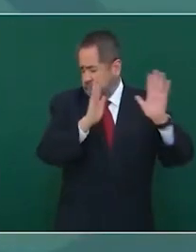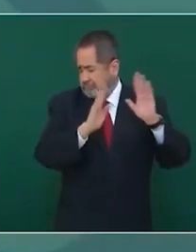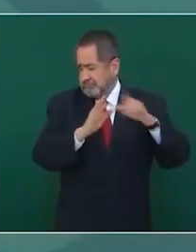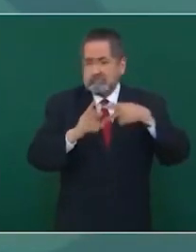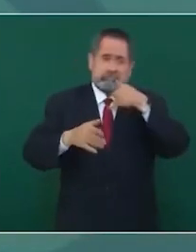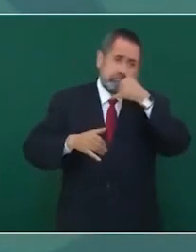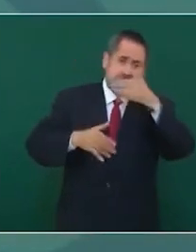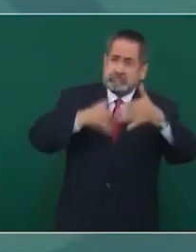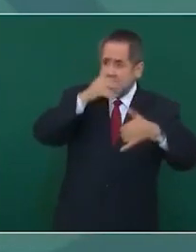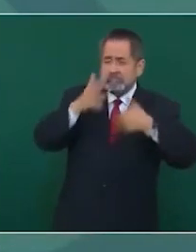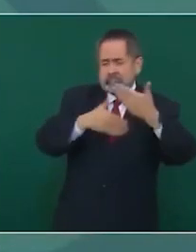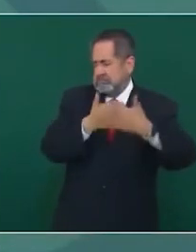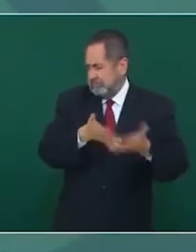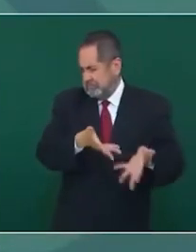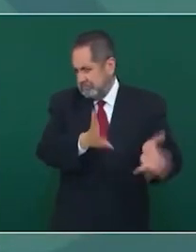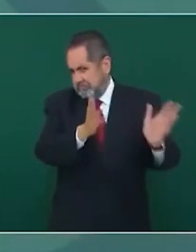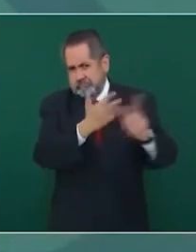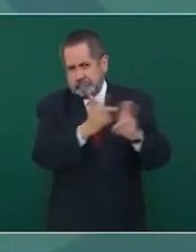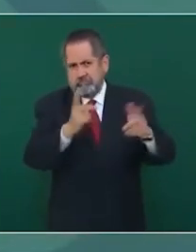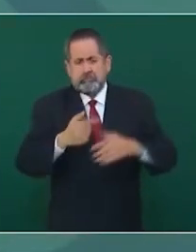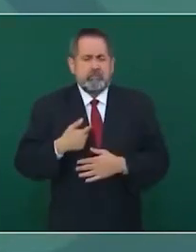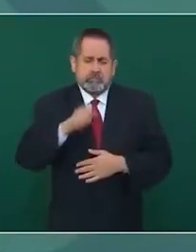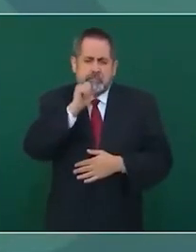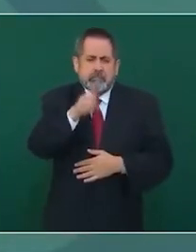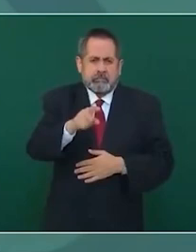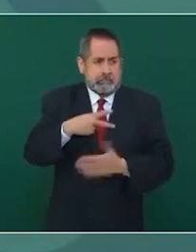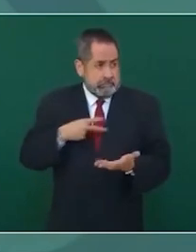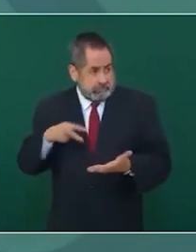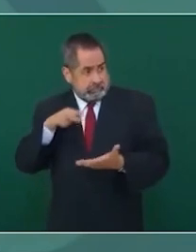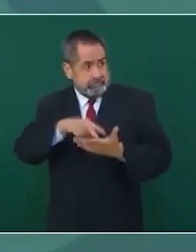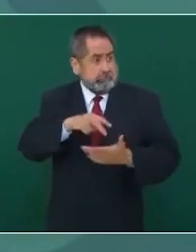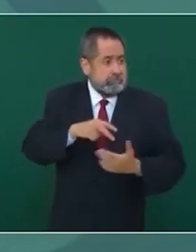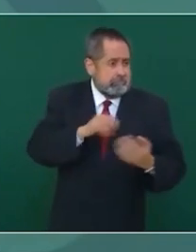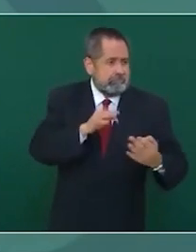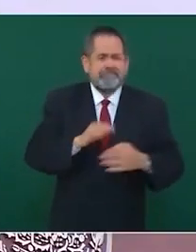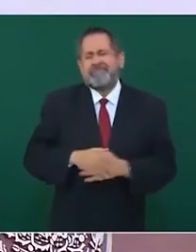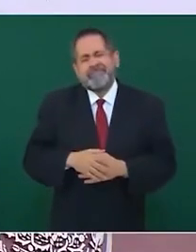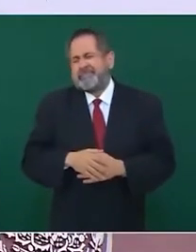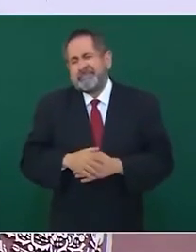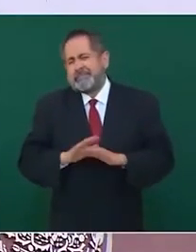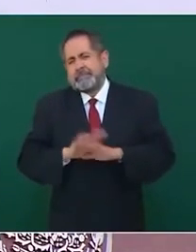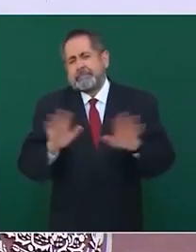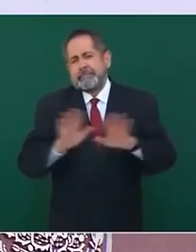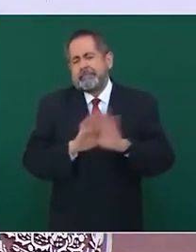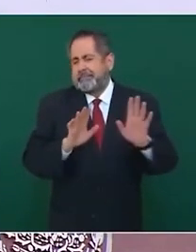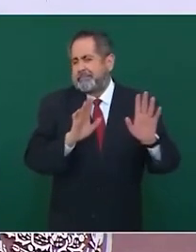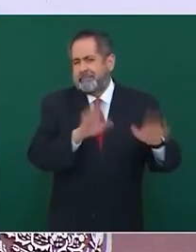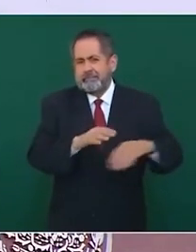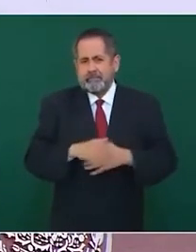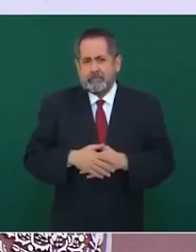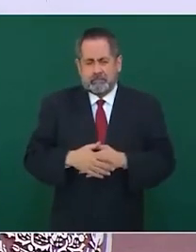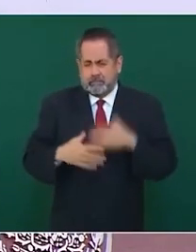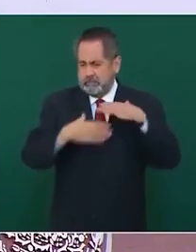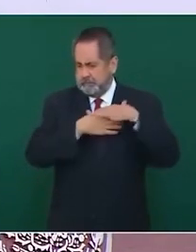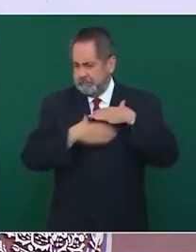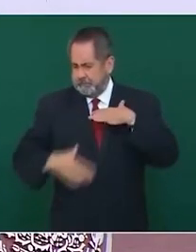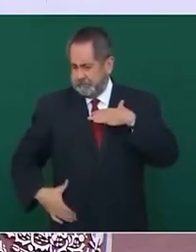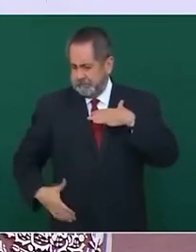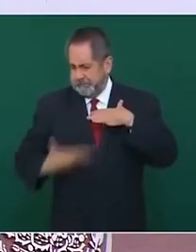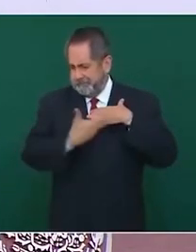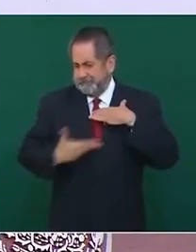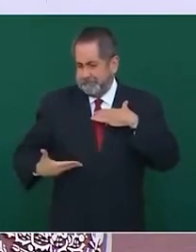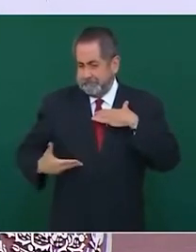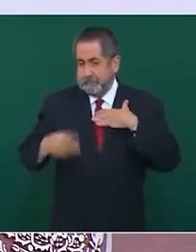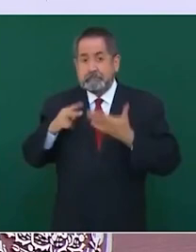manifestarse y expresarse. Pero yo también no puedo exponer la investidura presidencial